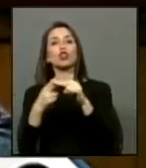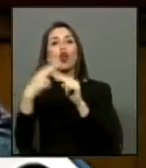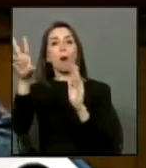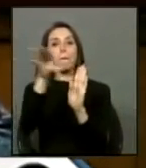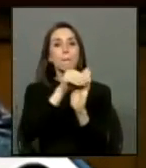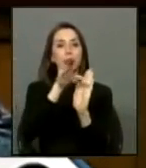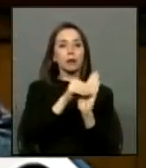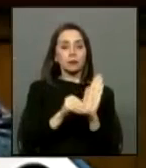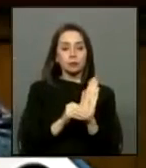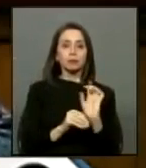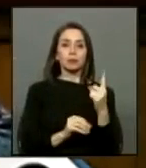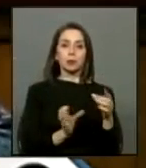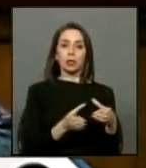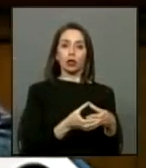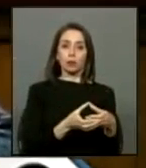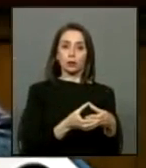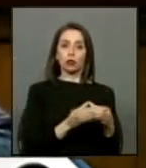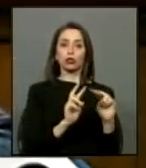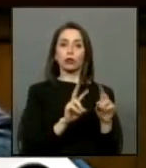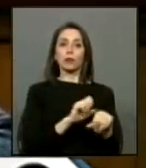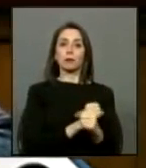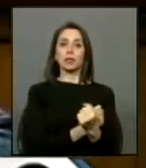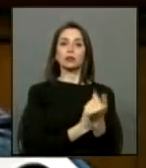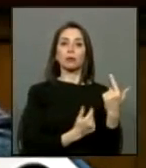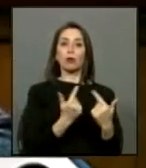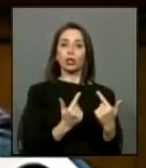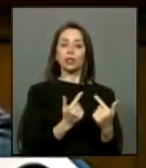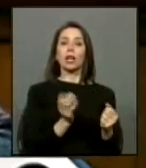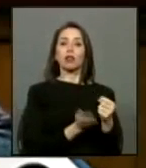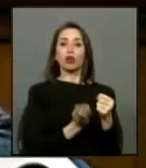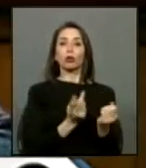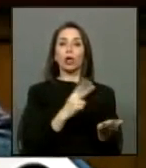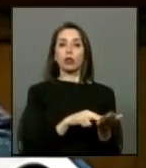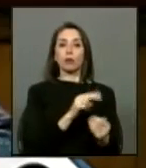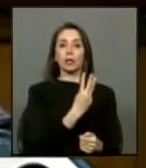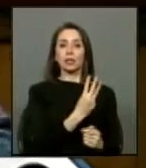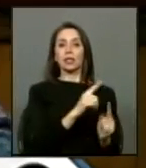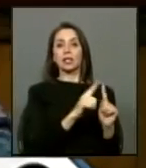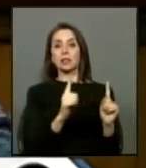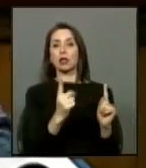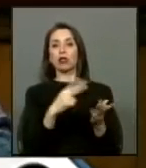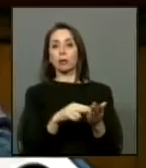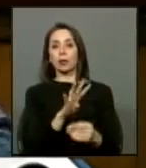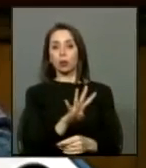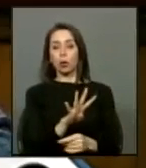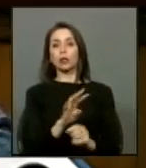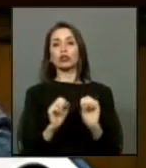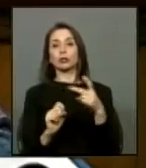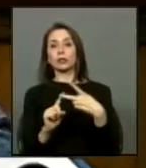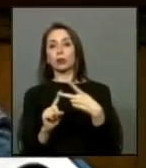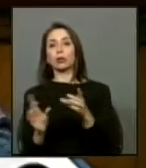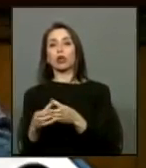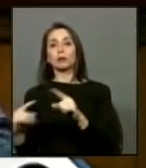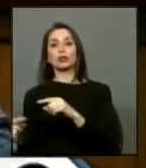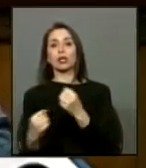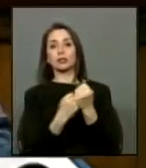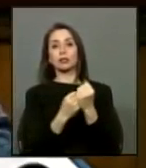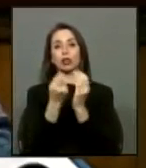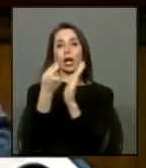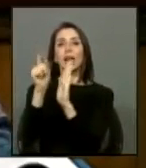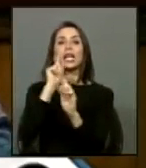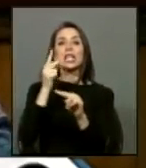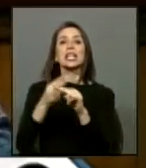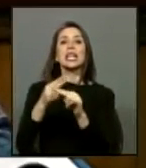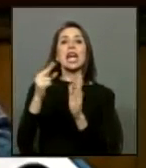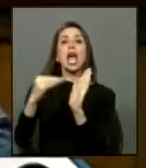son, en primer lugar, la Comisión sobre Prisión Política y Tortura que operó entre los años 2003 y 2004, y dos, la Comisión Asesora para la Calificación